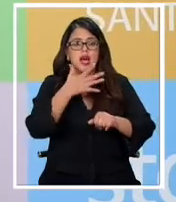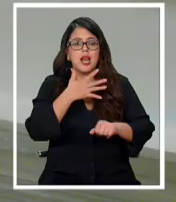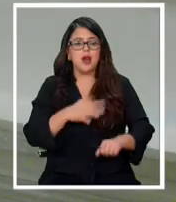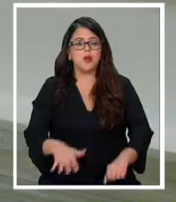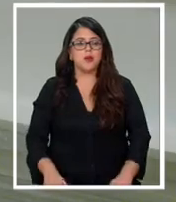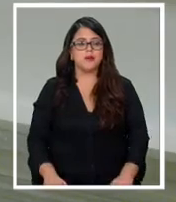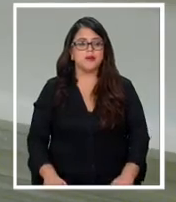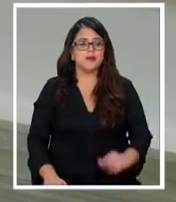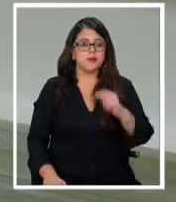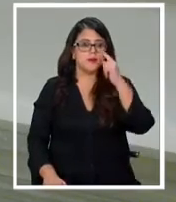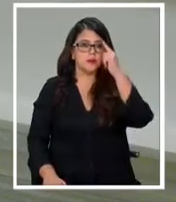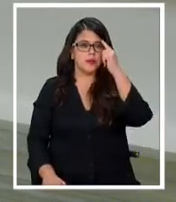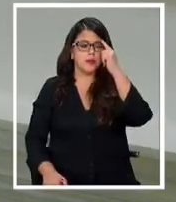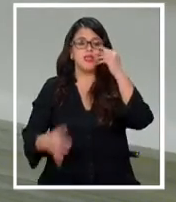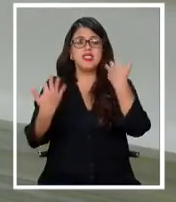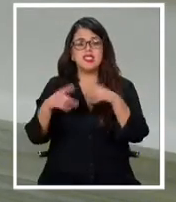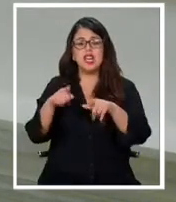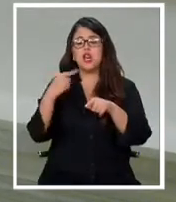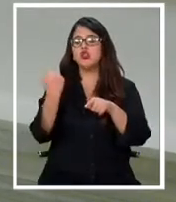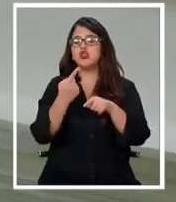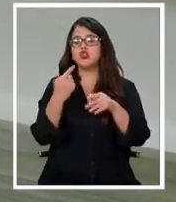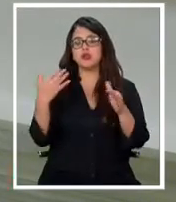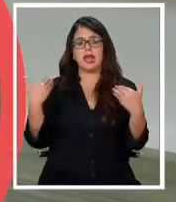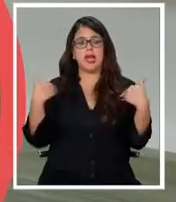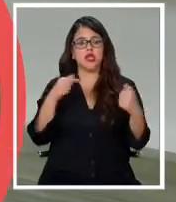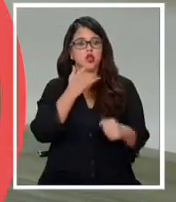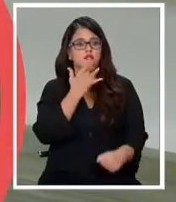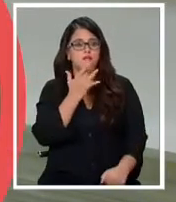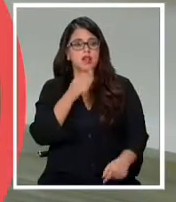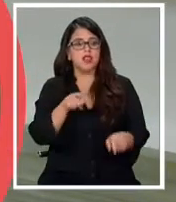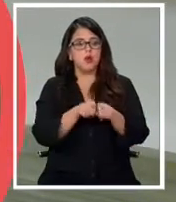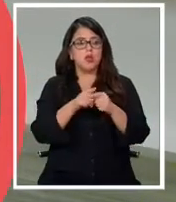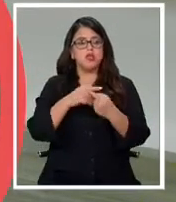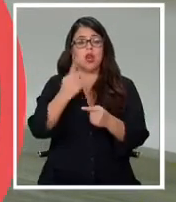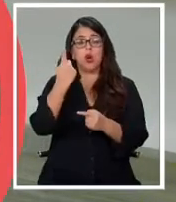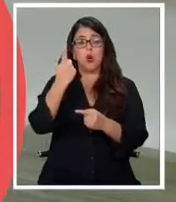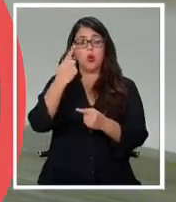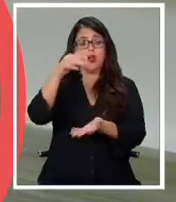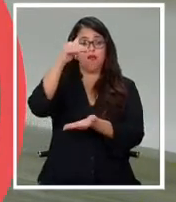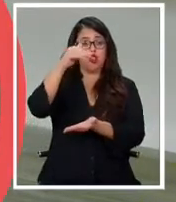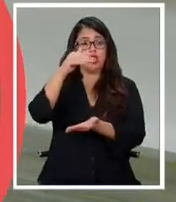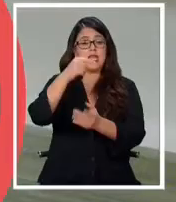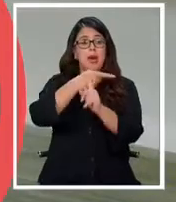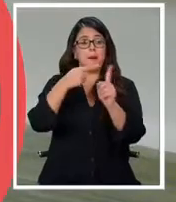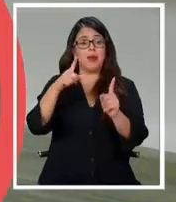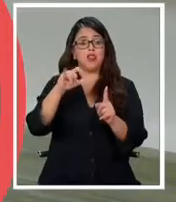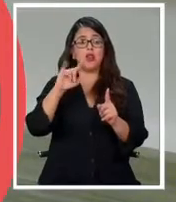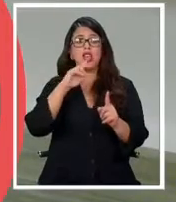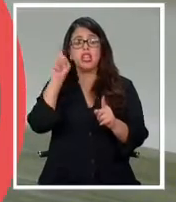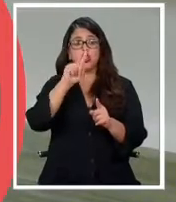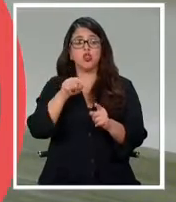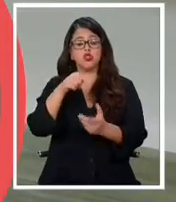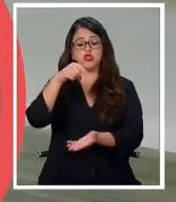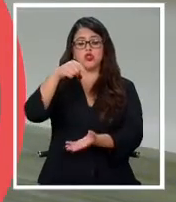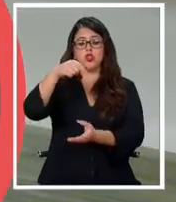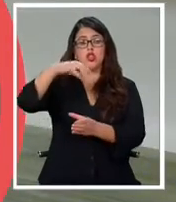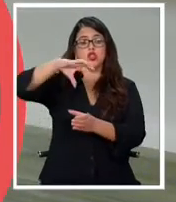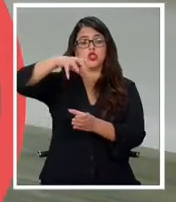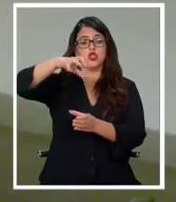agua. Hicimos un simple ejercicio y llenamos una botella de medio litro en solo cuatro segundos.